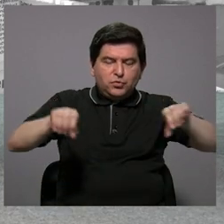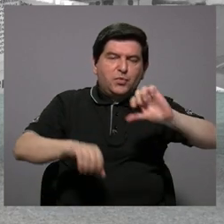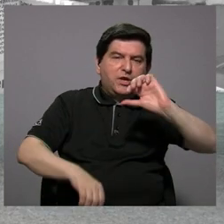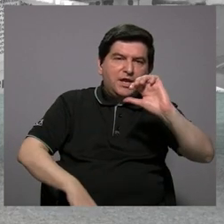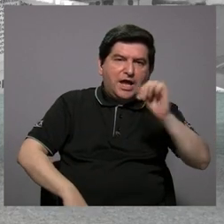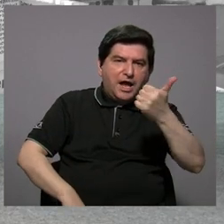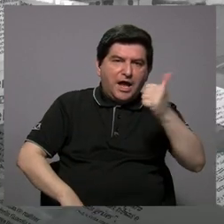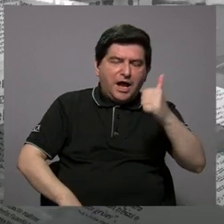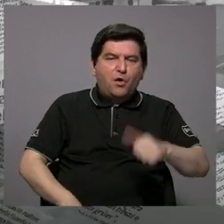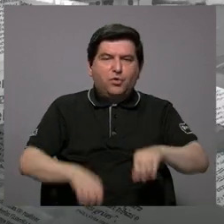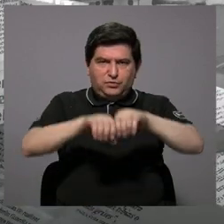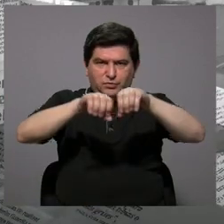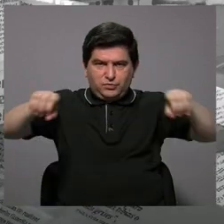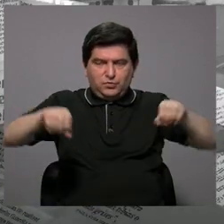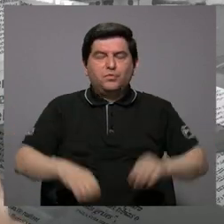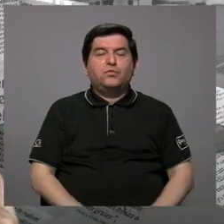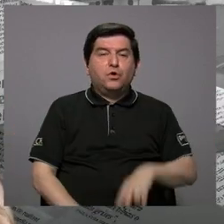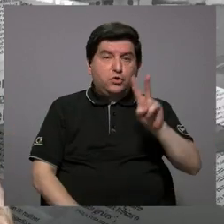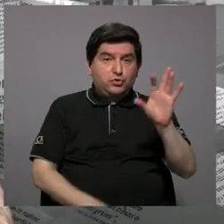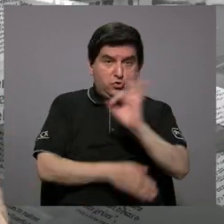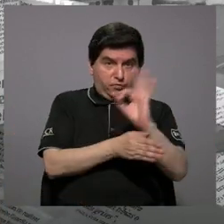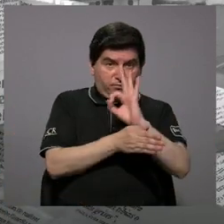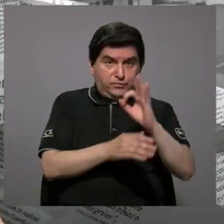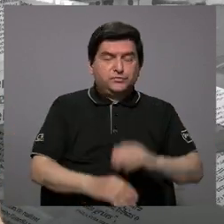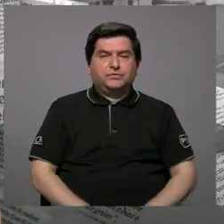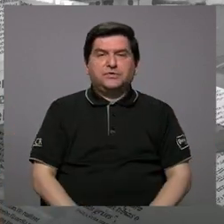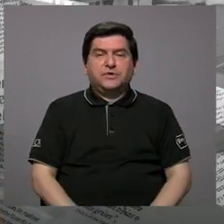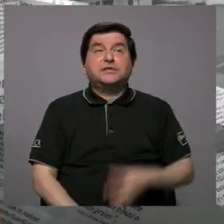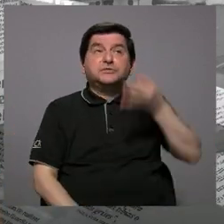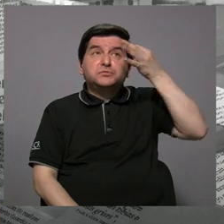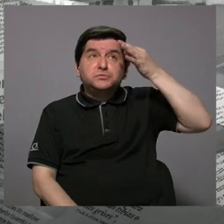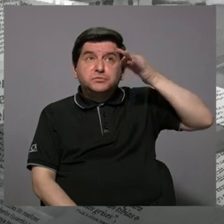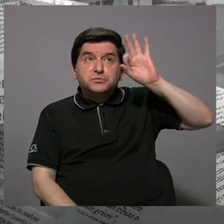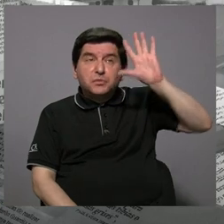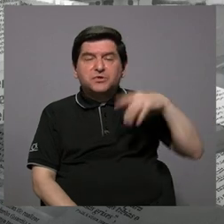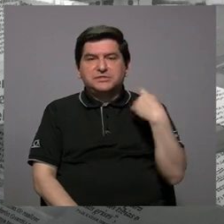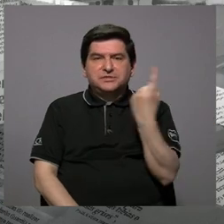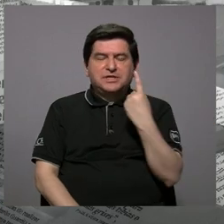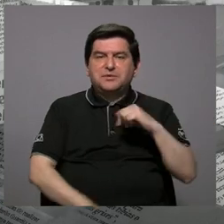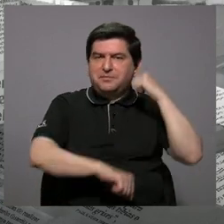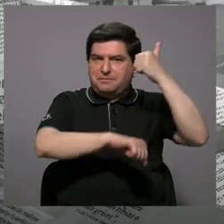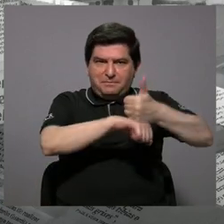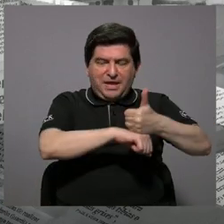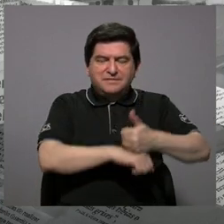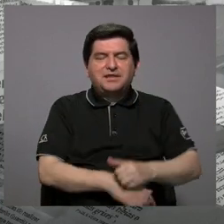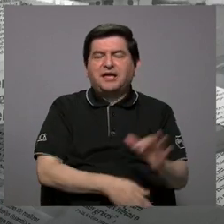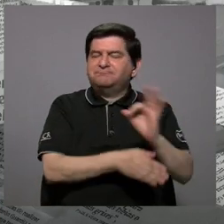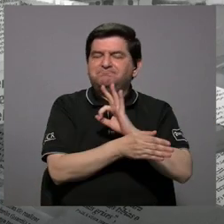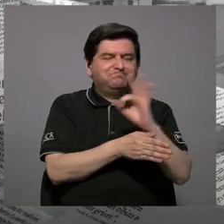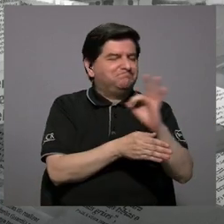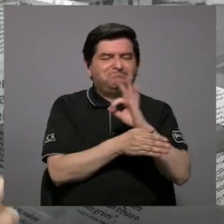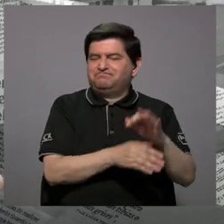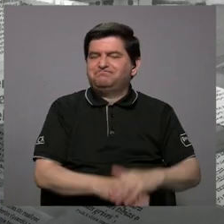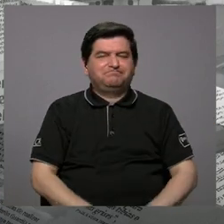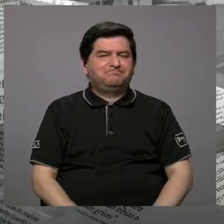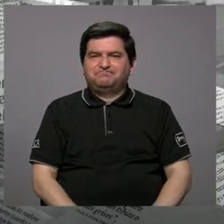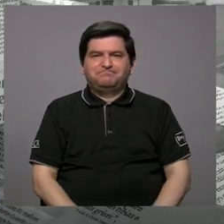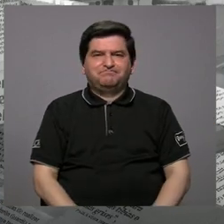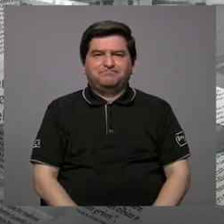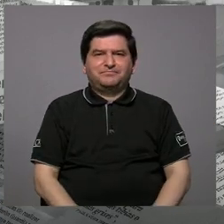otra tubería. Tiene esas dos funciones, supuestamente, supuestamente la única que pusieron no funcionó porque más bien